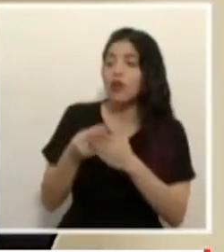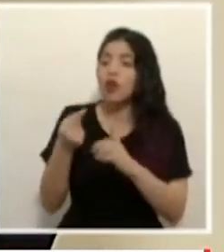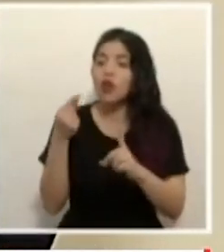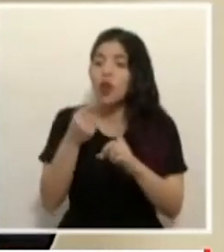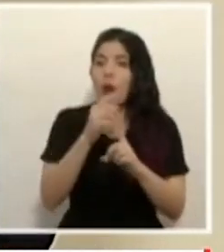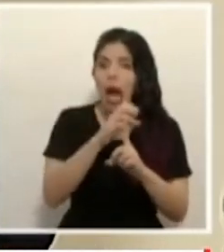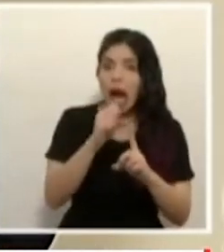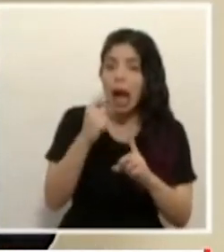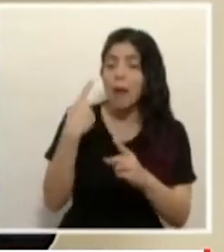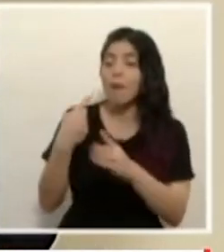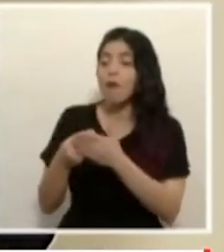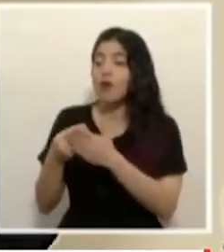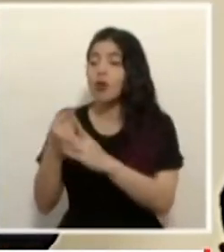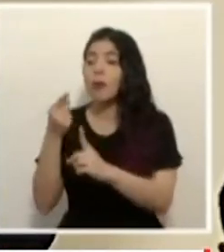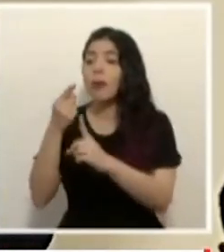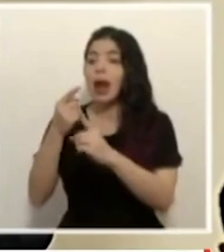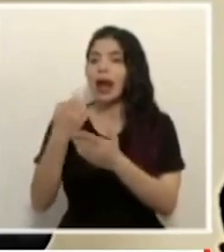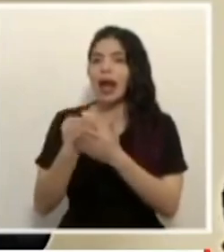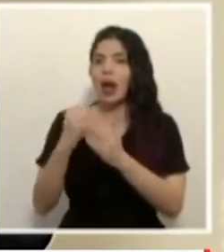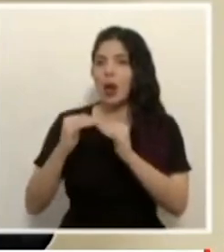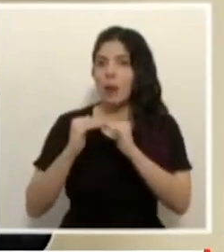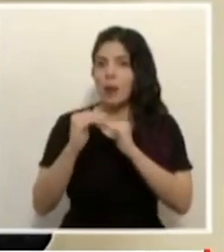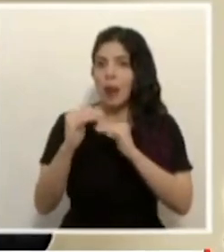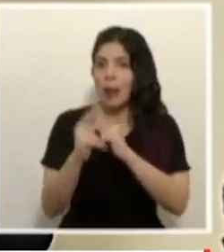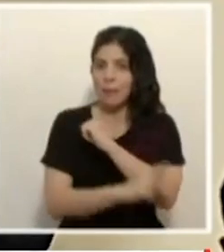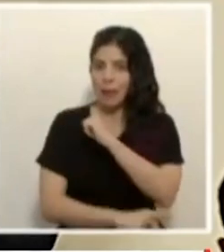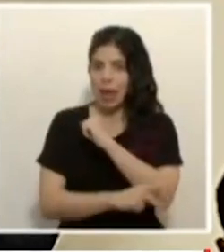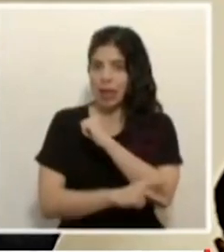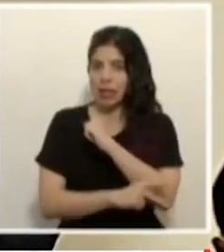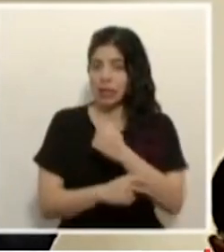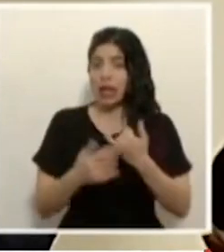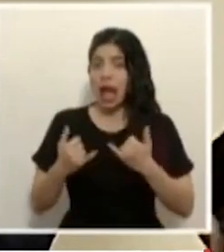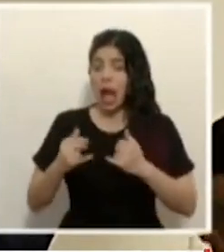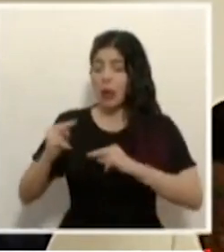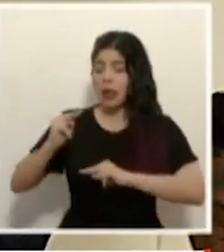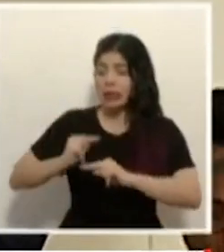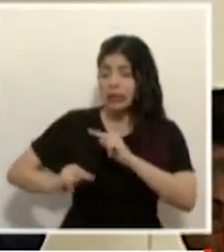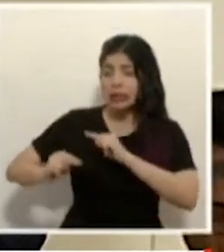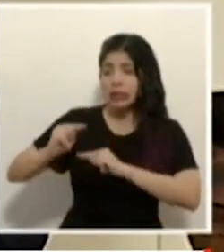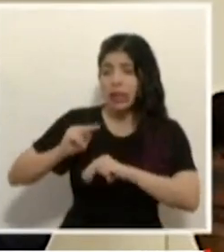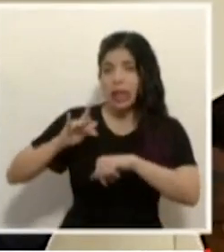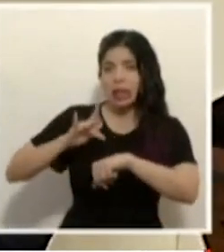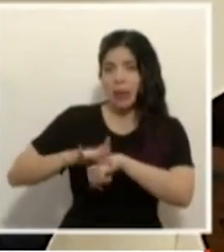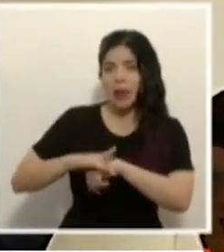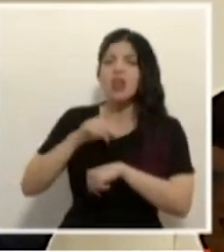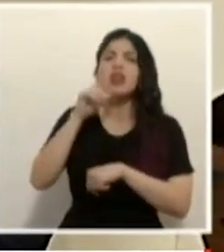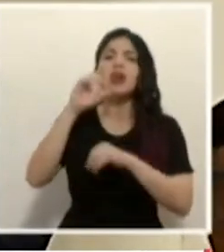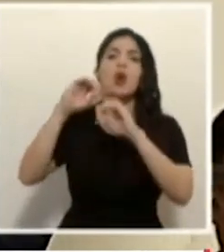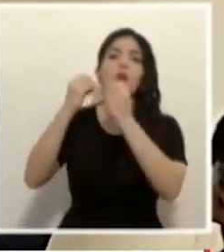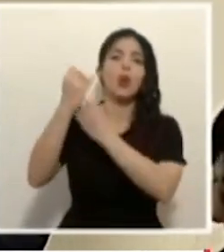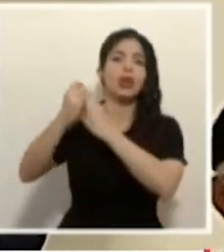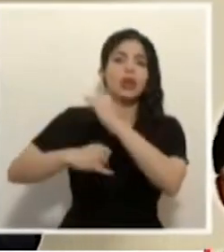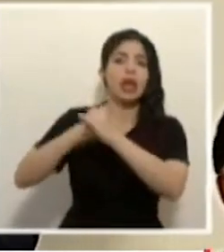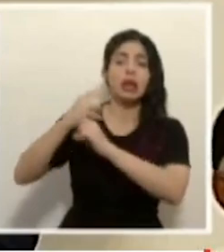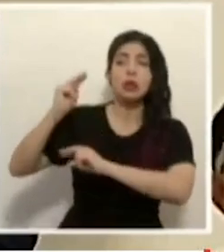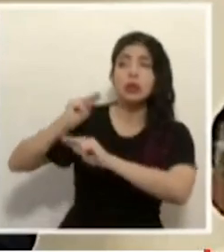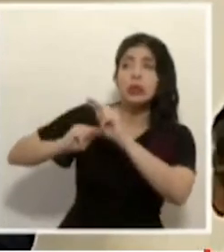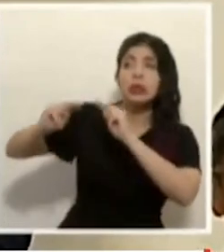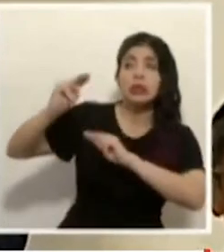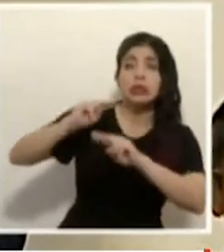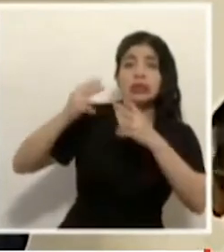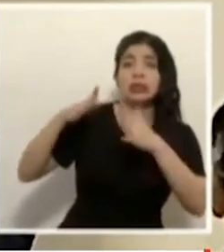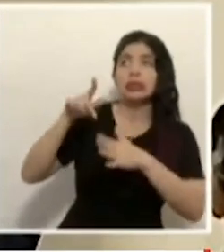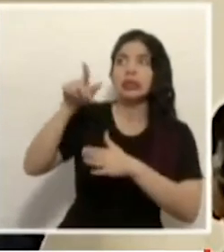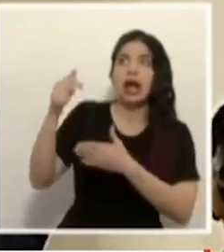del país. Hay unas negociaciones tempranas que se llevaron adelante con los organismos internacionales que garantizan la